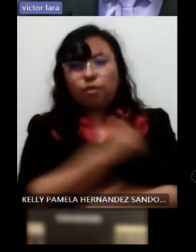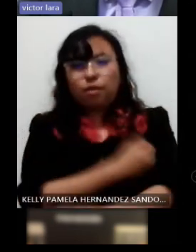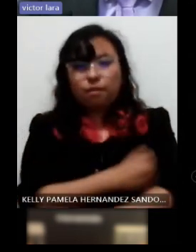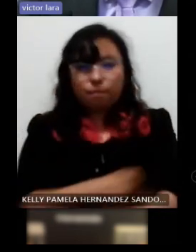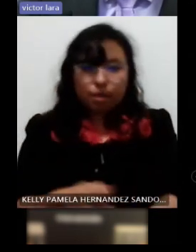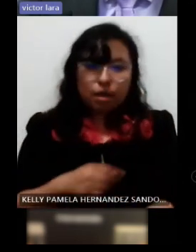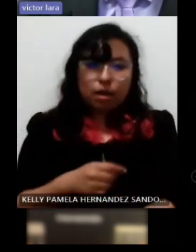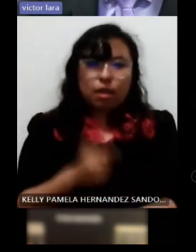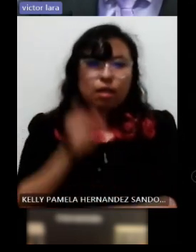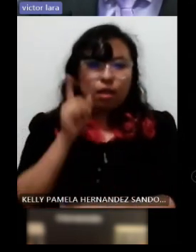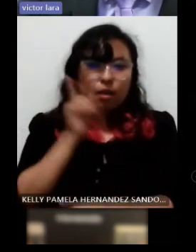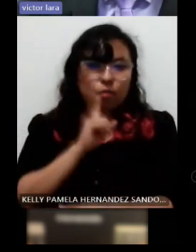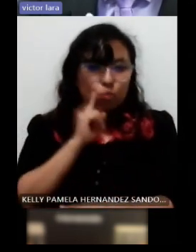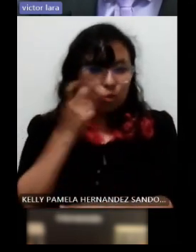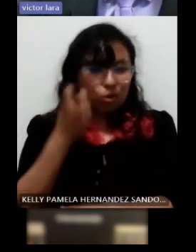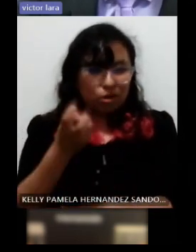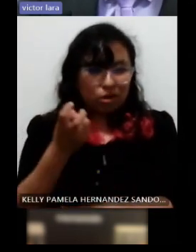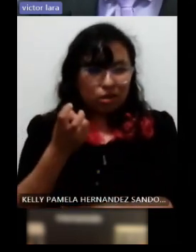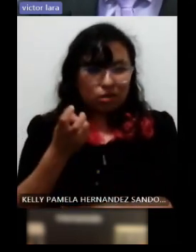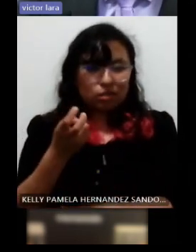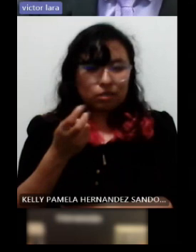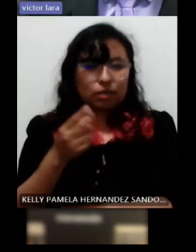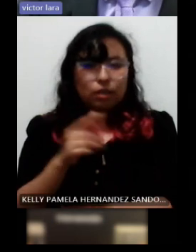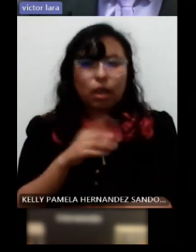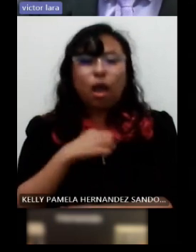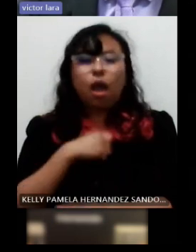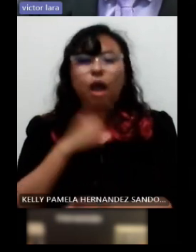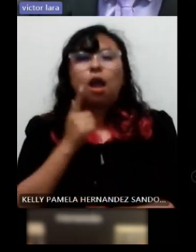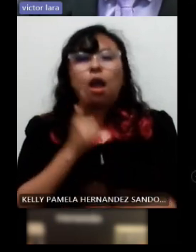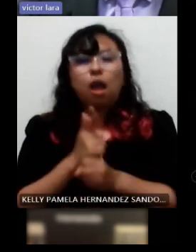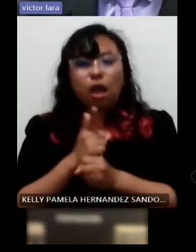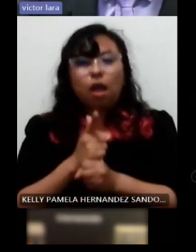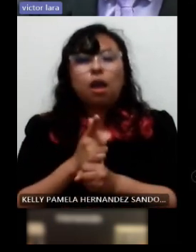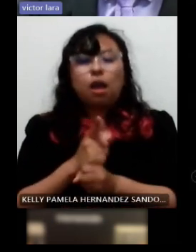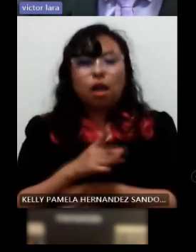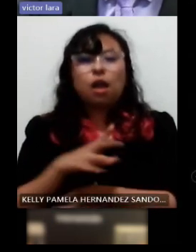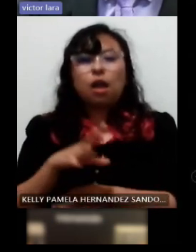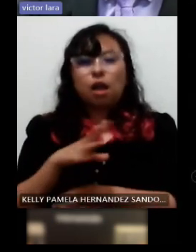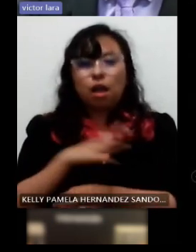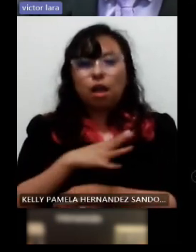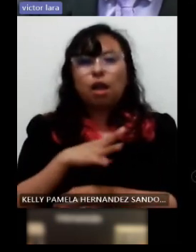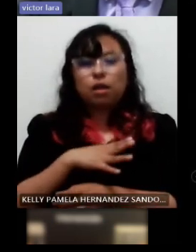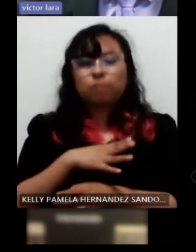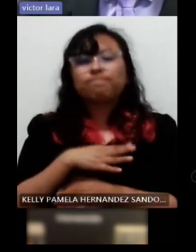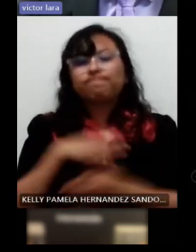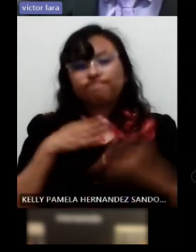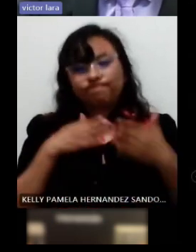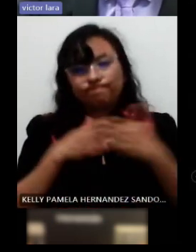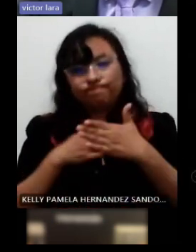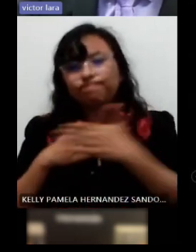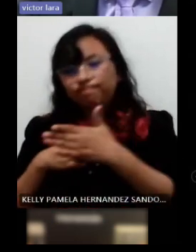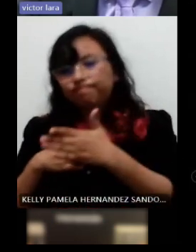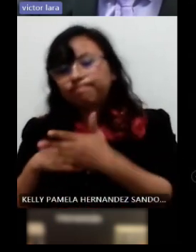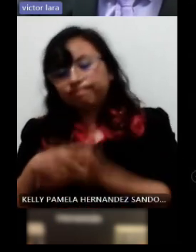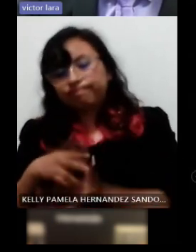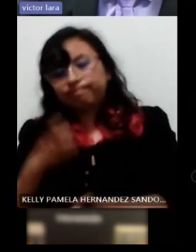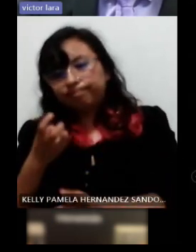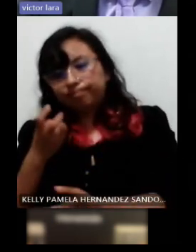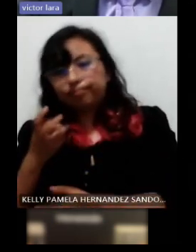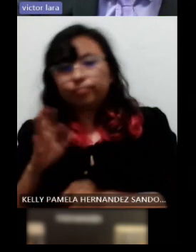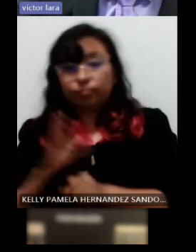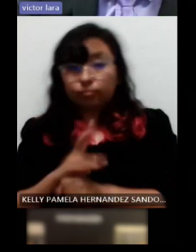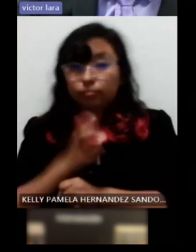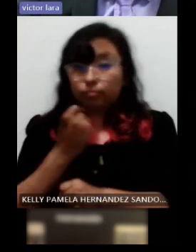se darán cuenta que pues es una limitante entonces por eso el conocer o el